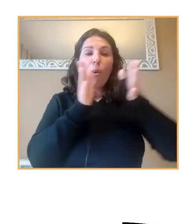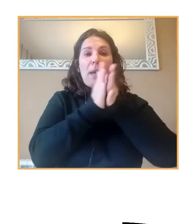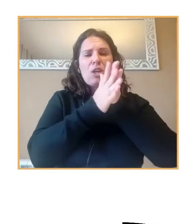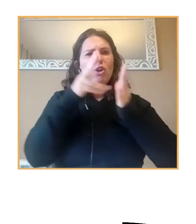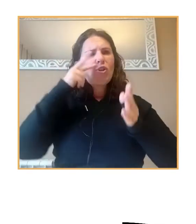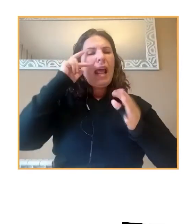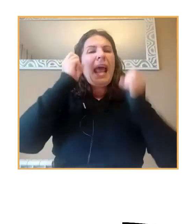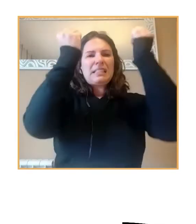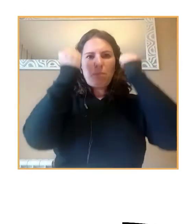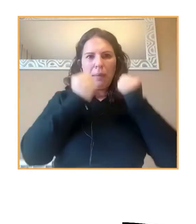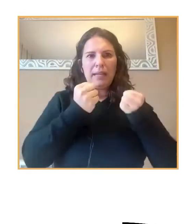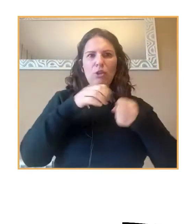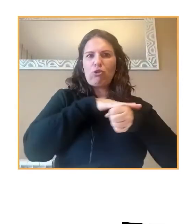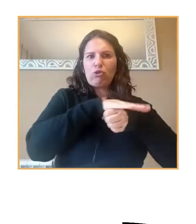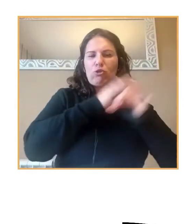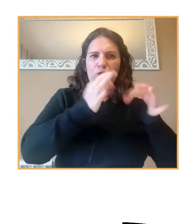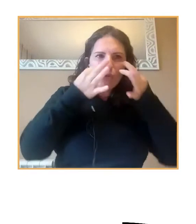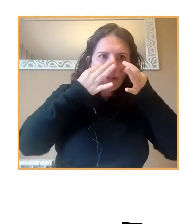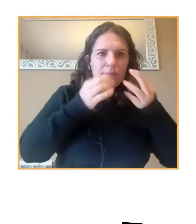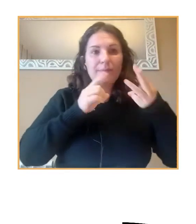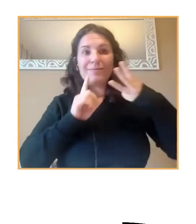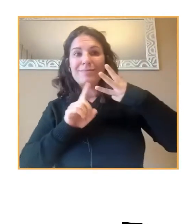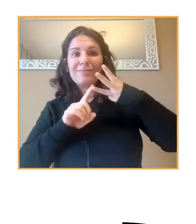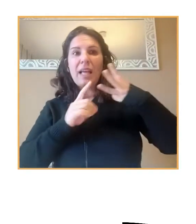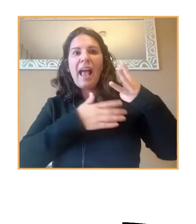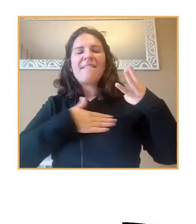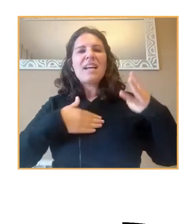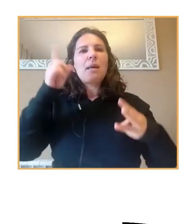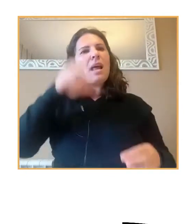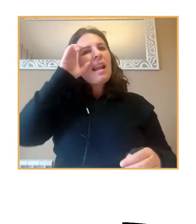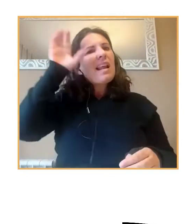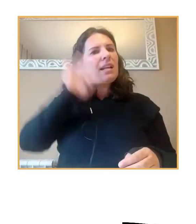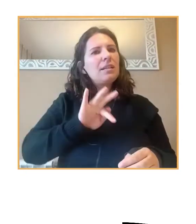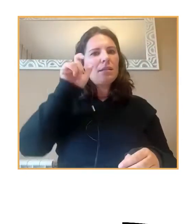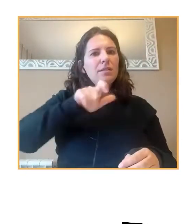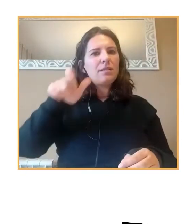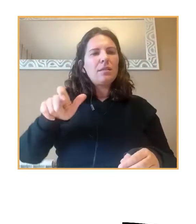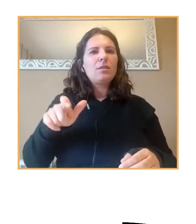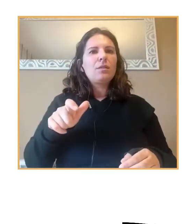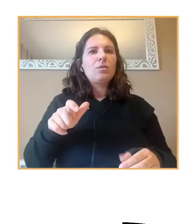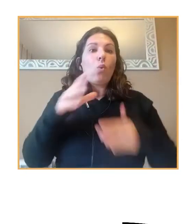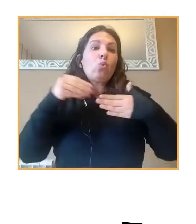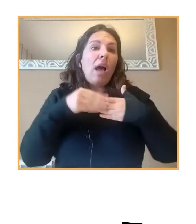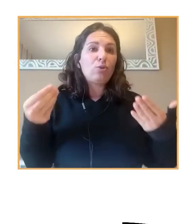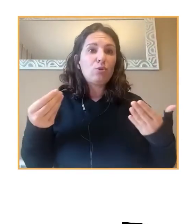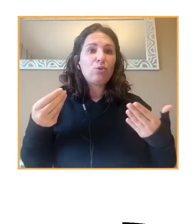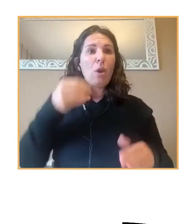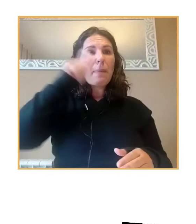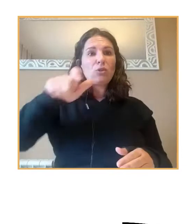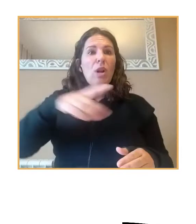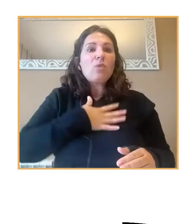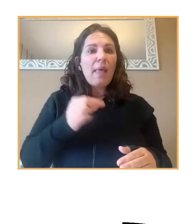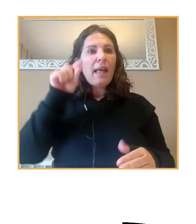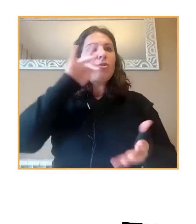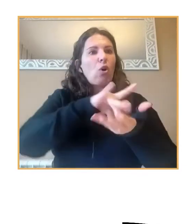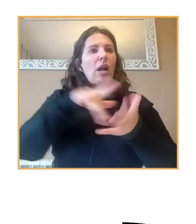expertos en campo, también queríamos oír la voz de aquellos que también pueden, los propios usuarios, las personas que pueden tener problemas